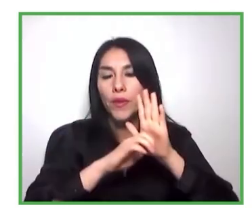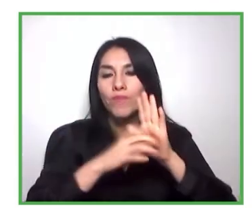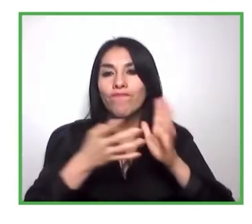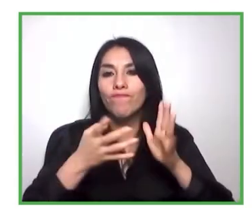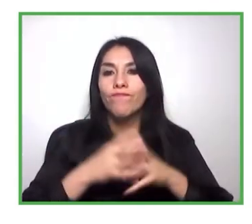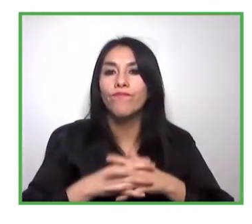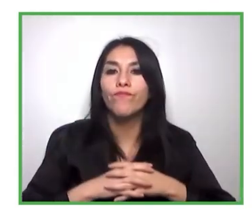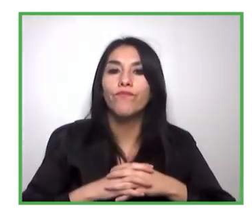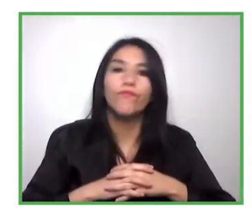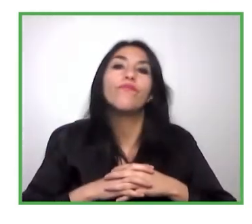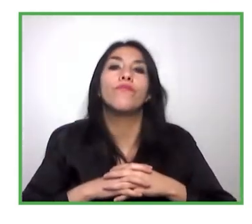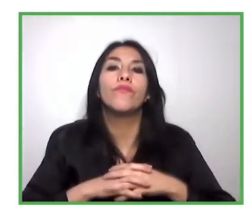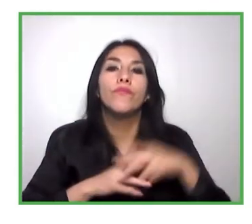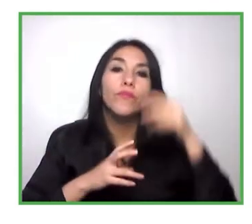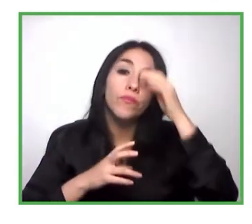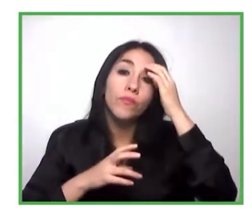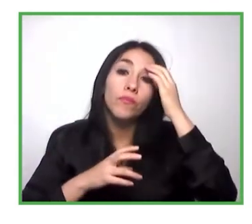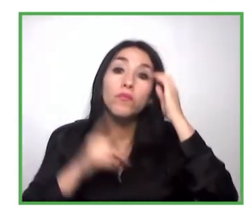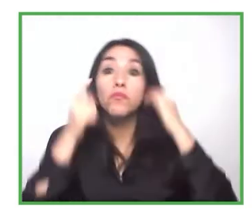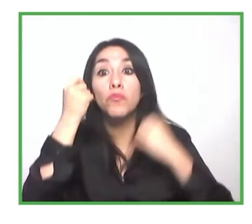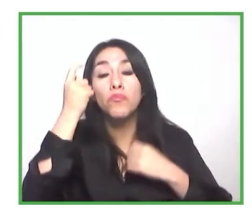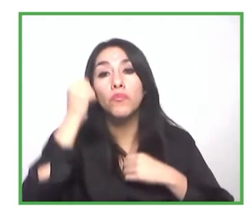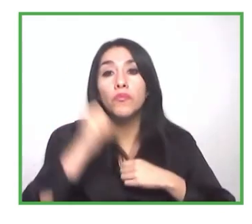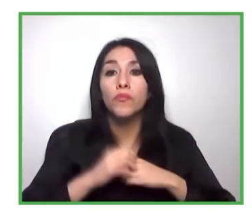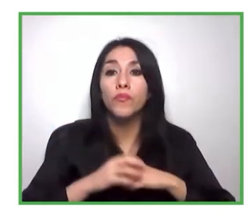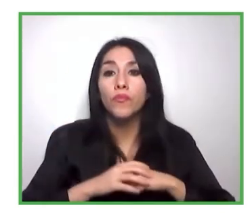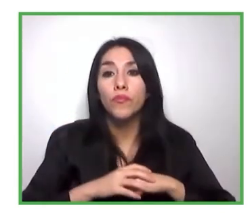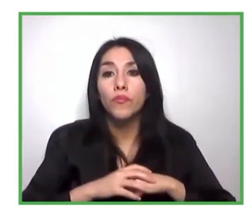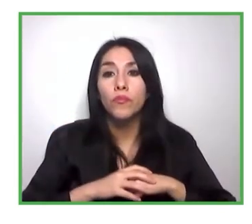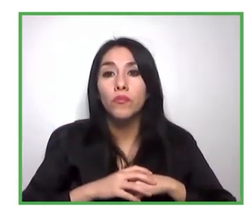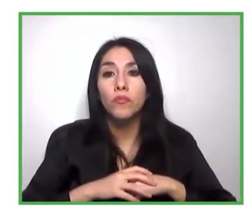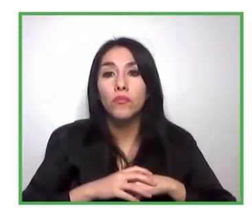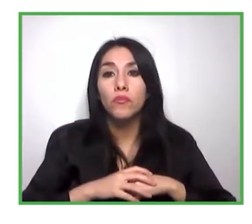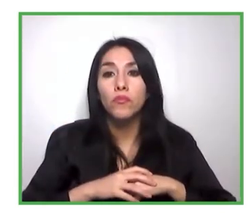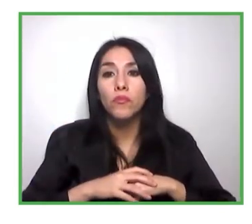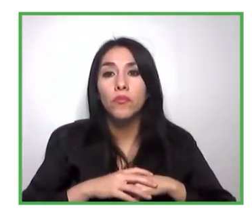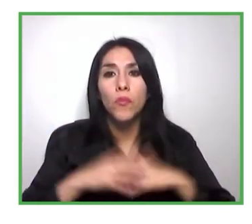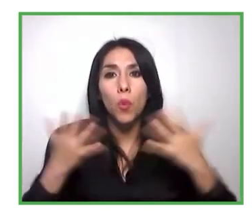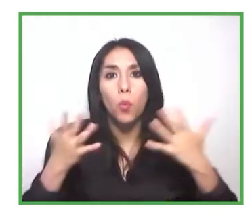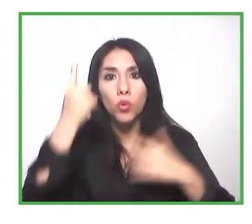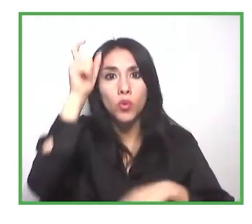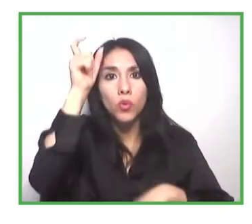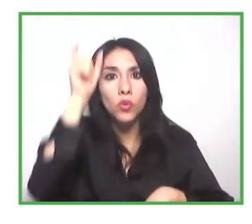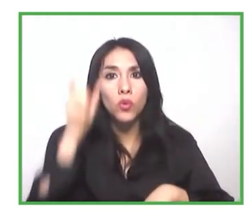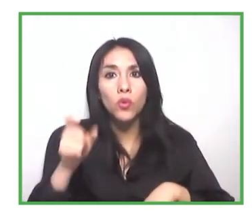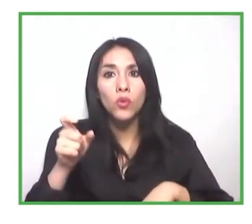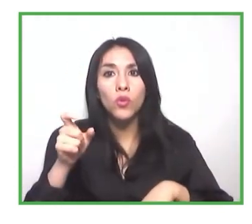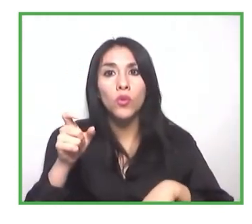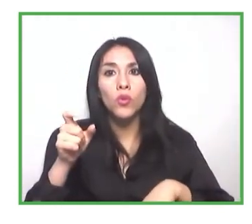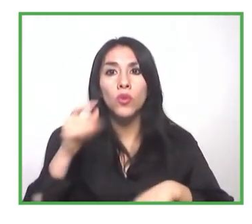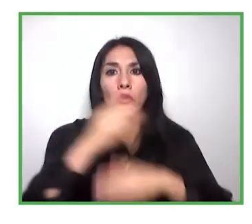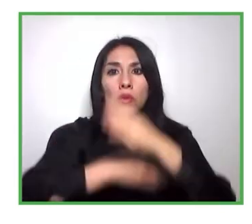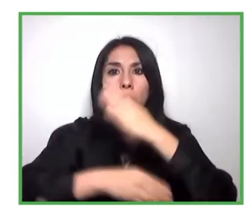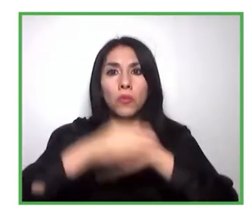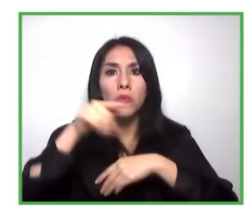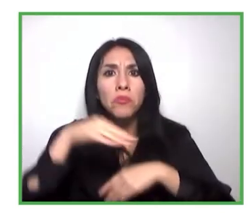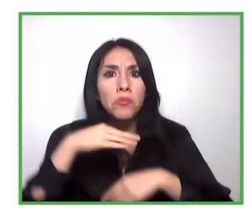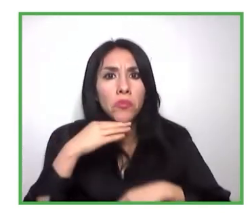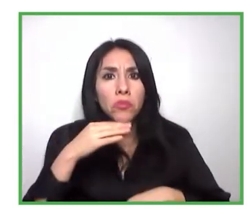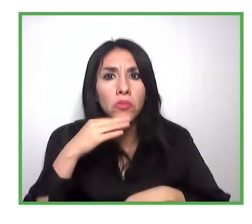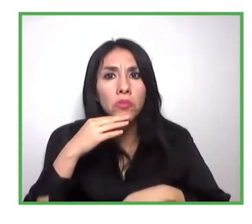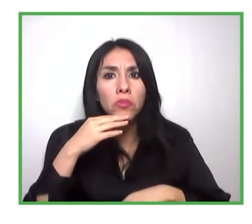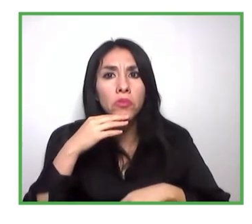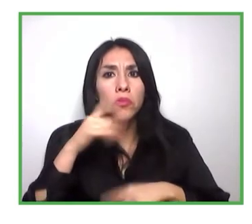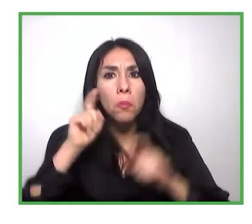importa por dónde tenga un aplicante con discapacidad, que puedas evaluar. Si las capacidades del aplicante condicen con las habilidades requeridas para el puesto, que no haya ahí un